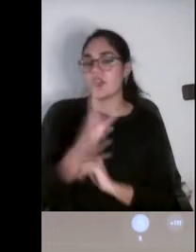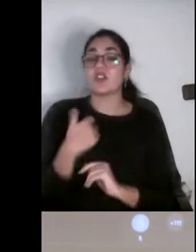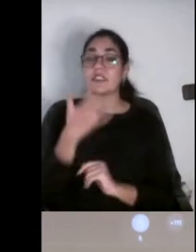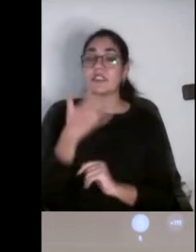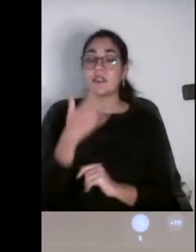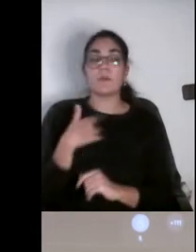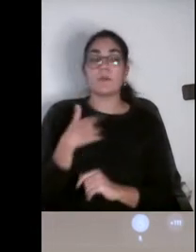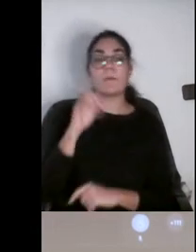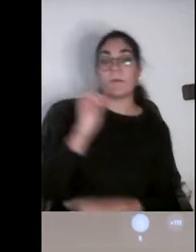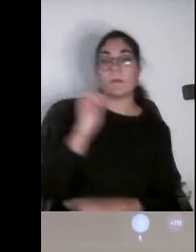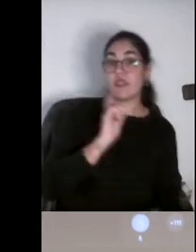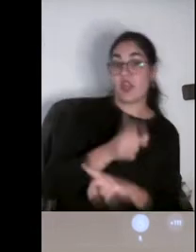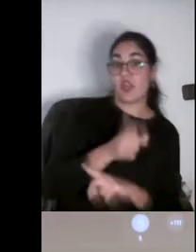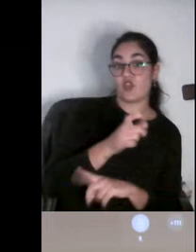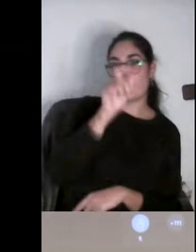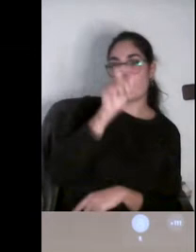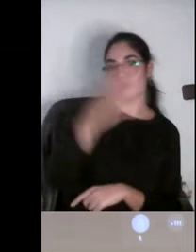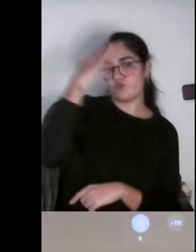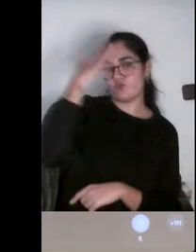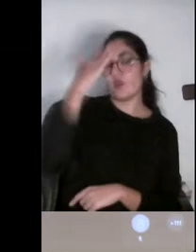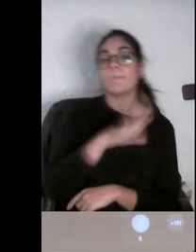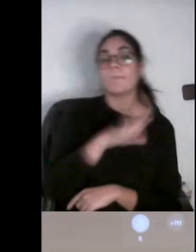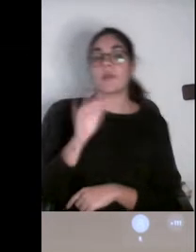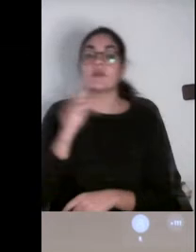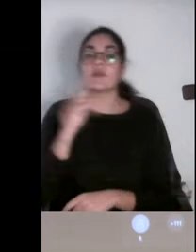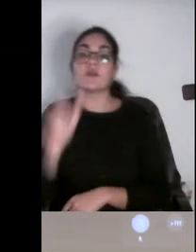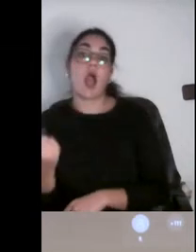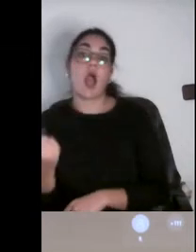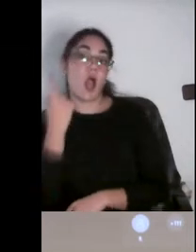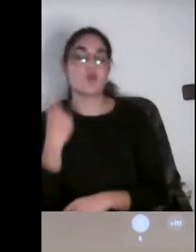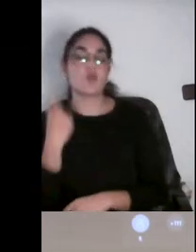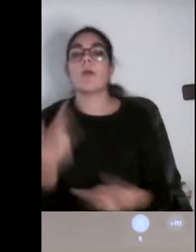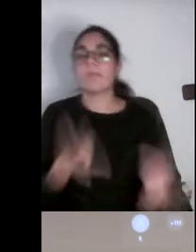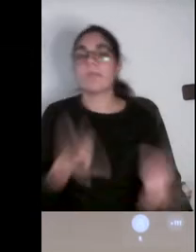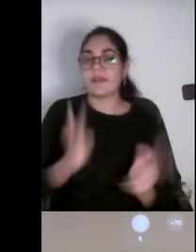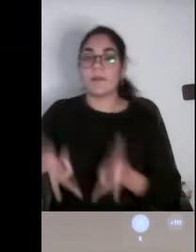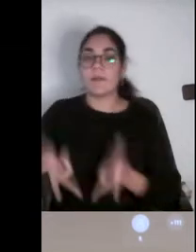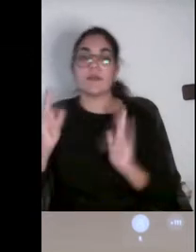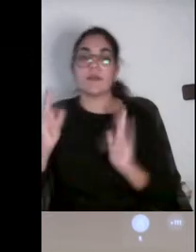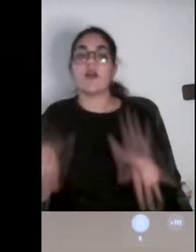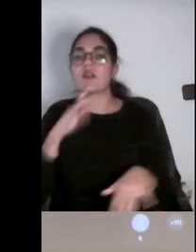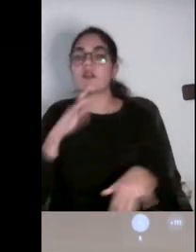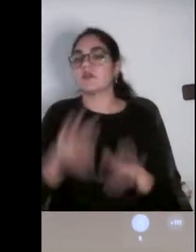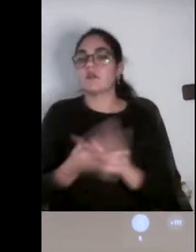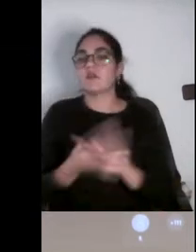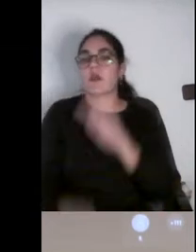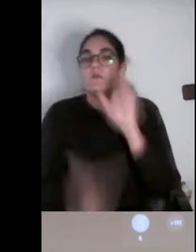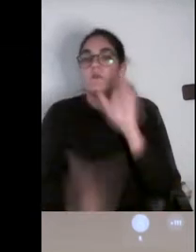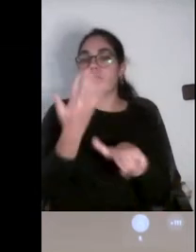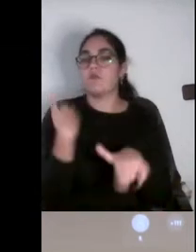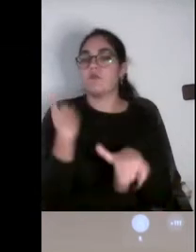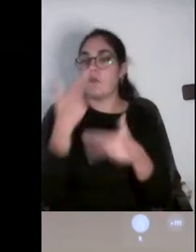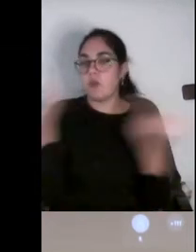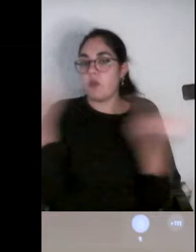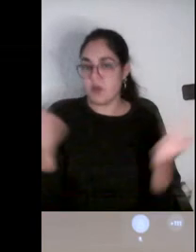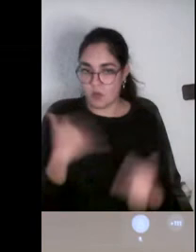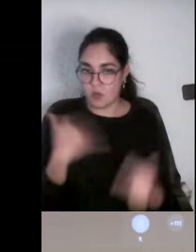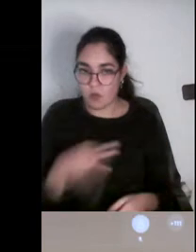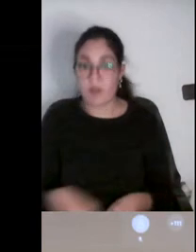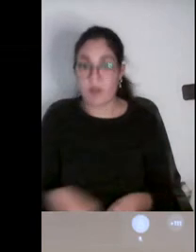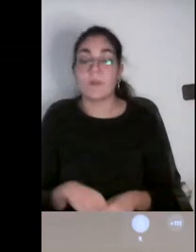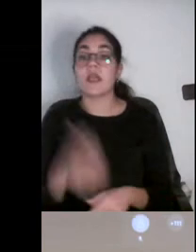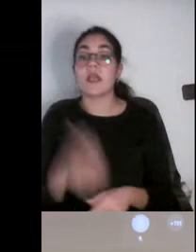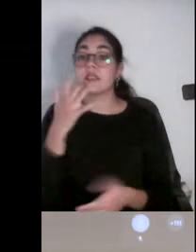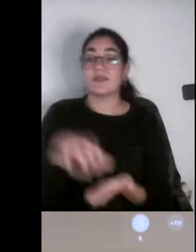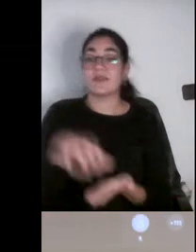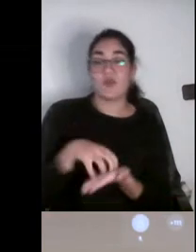estén de acuerdo, el trabajo se pueda automáticamente volcar en el archivo abierto y publicar en abierto. Entonces, en caso de que tengáis dudas